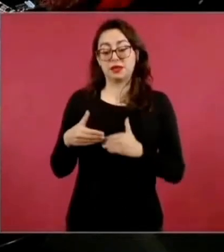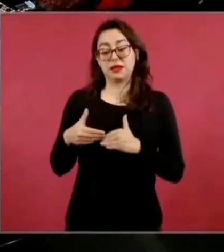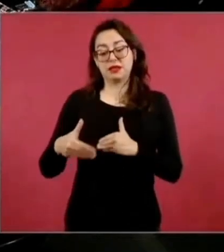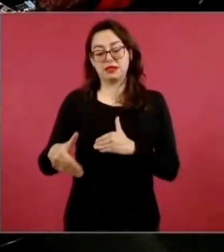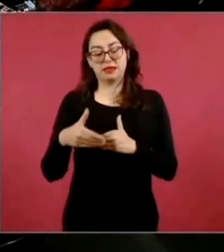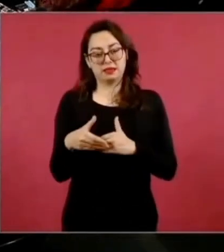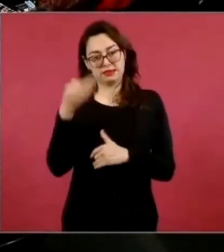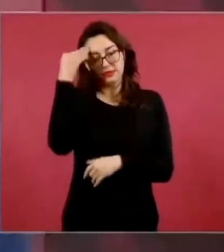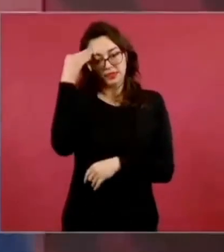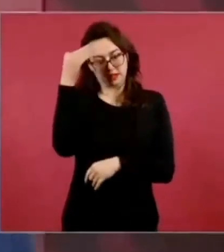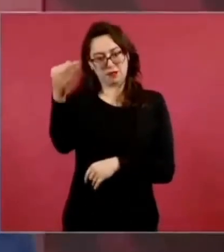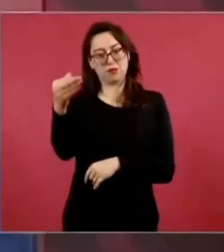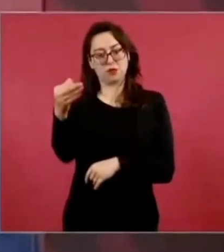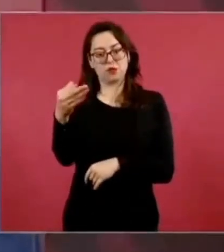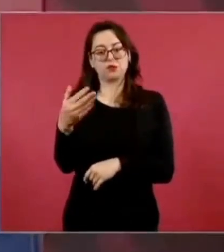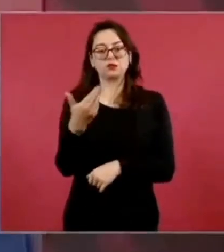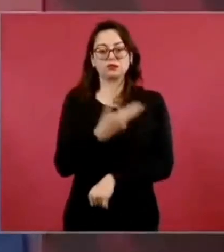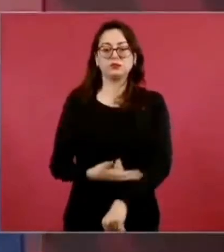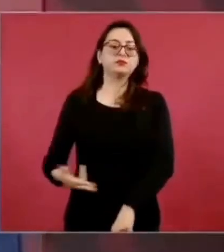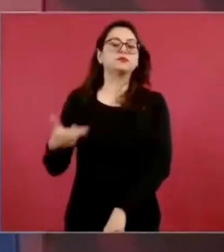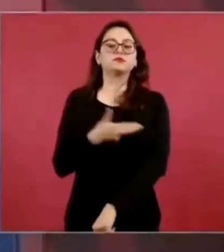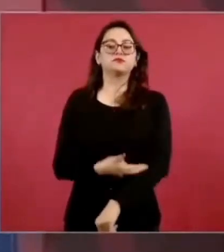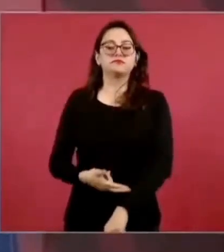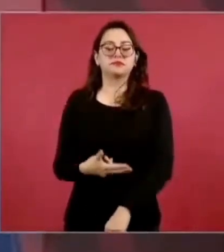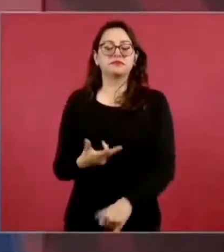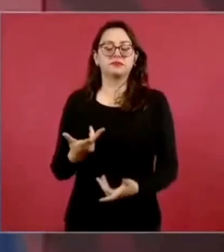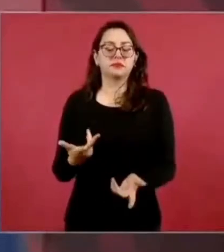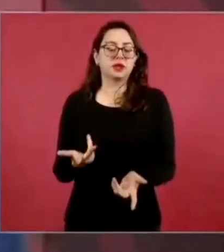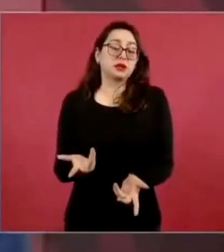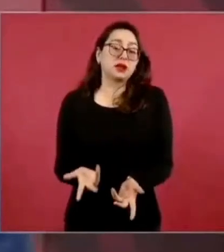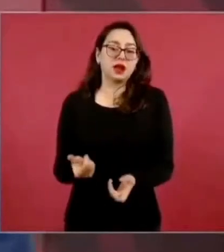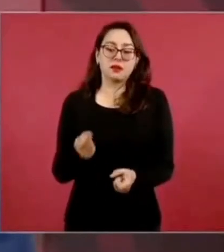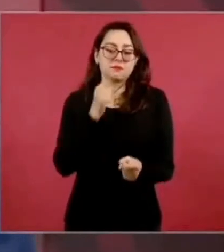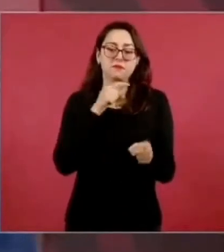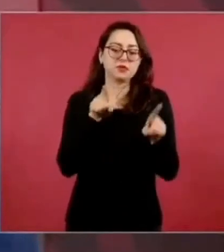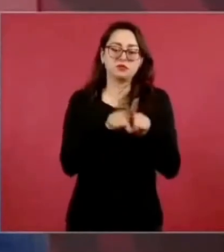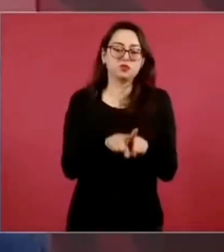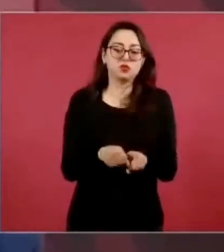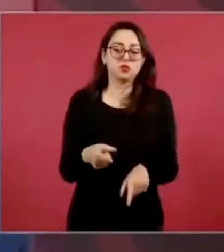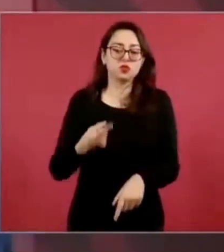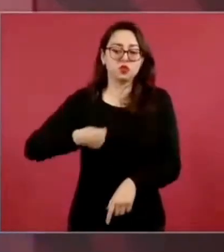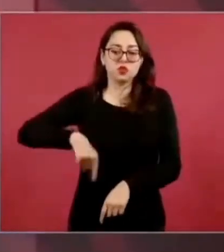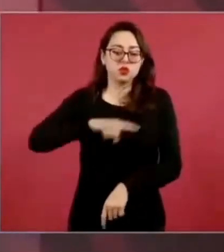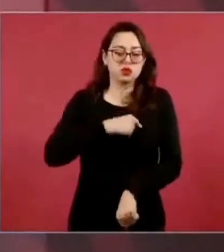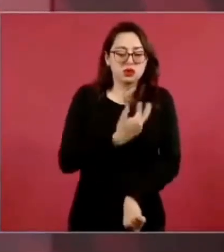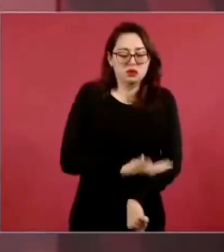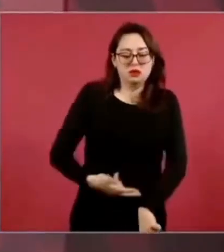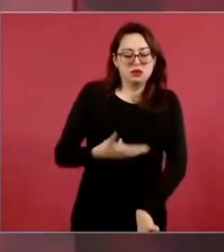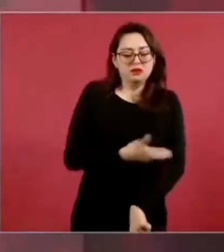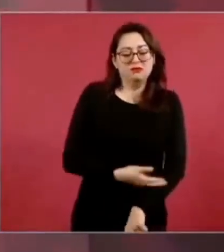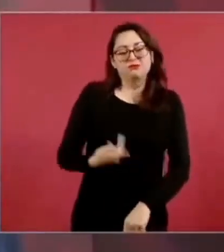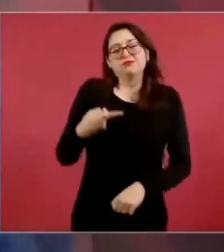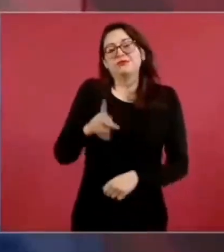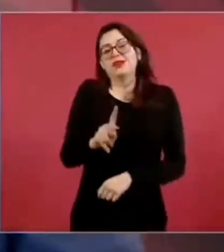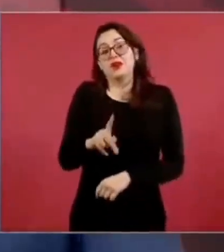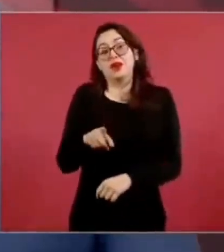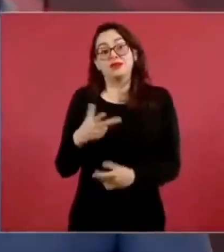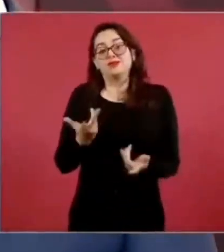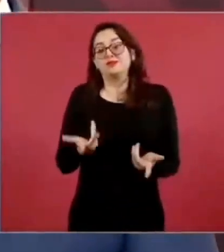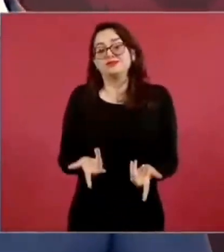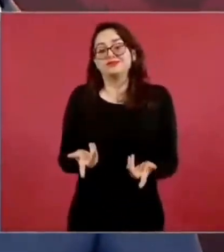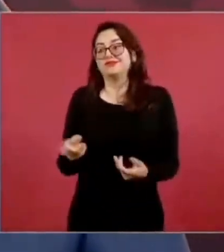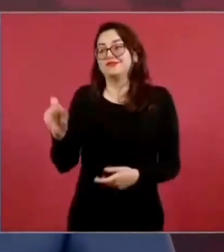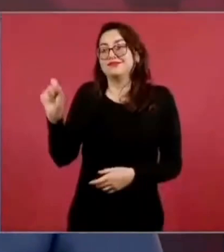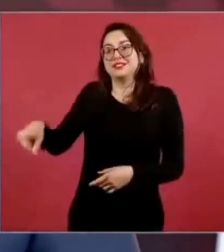pero no este hay que entusiasmarse mucho porque son los mismos